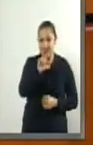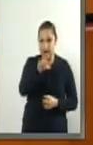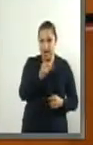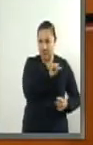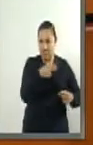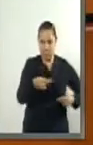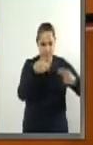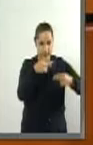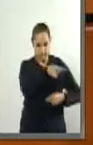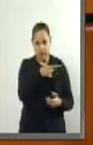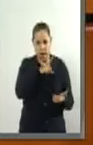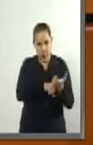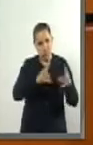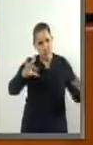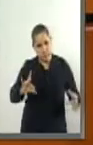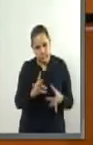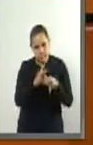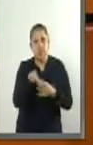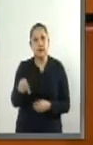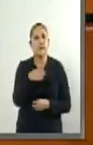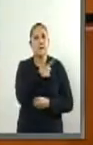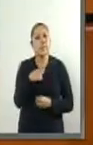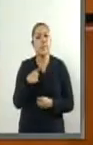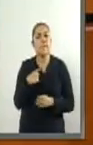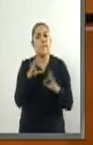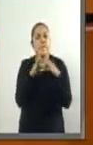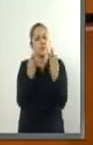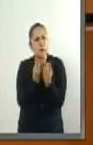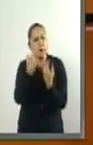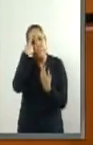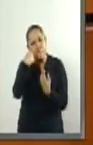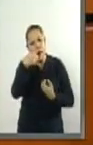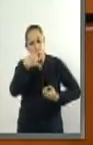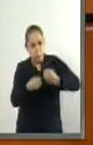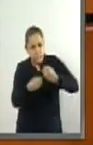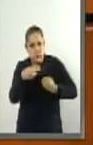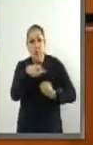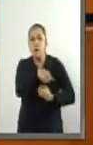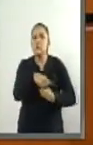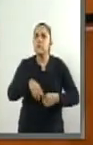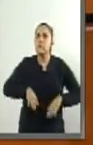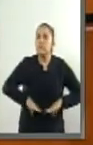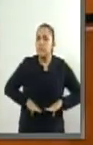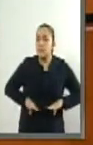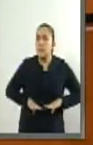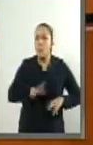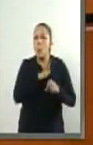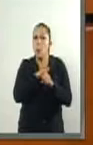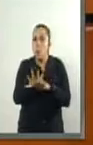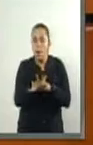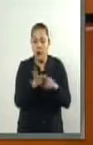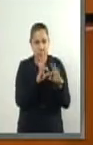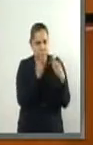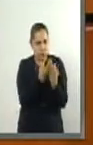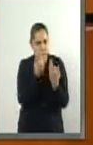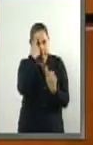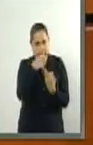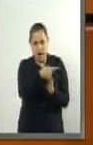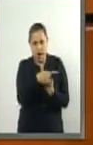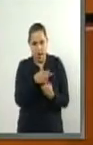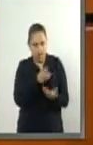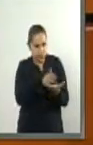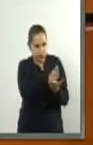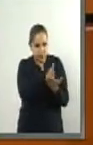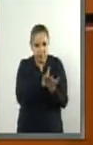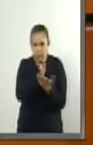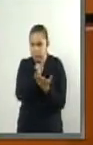legales que regularán los procesos judiciales dependiendo de la vía que corresponda a ejercitar con base en las